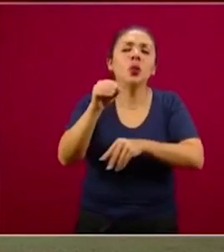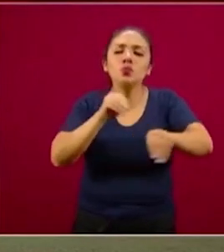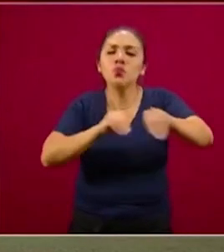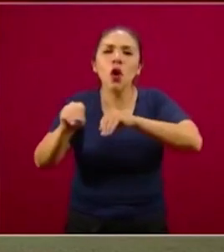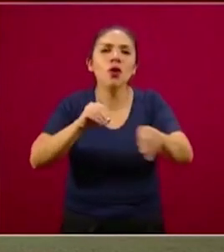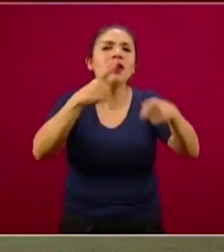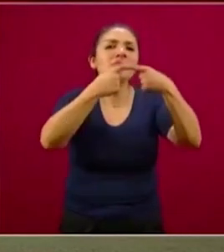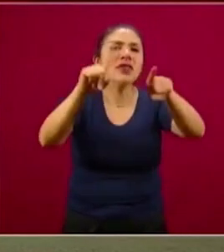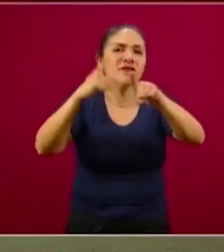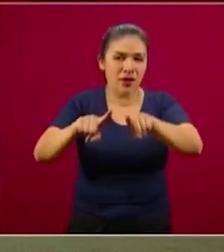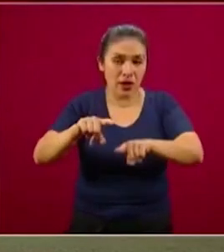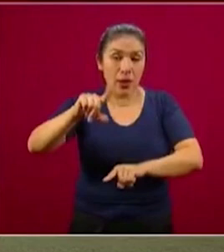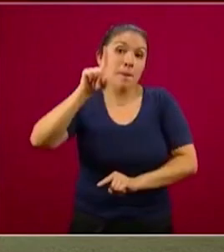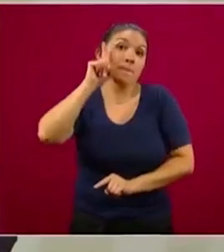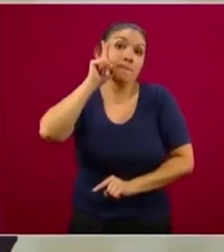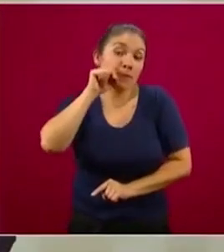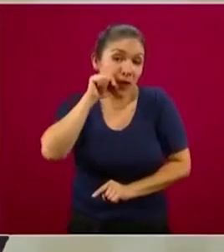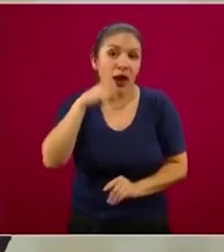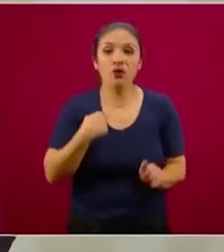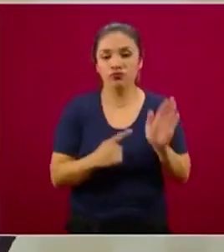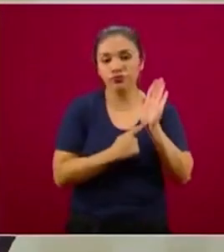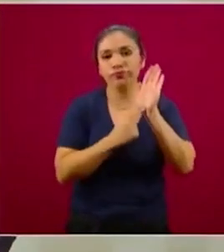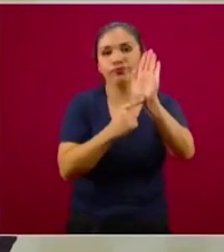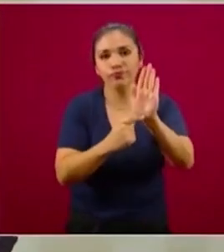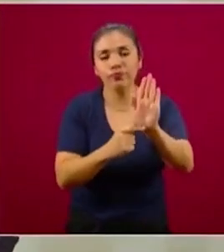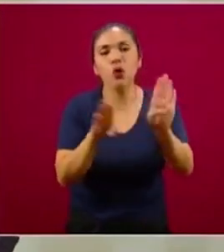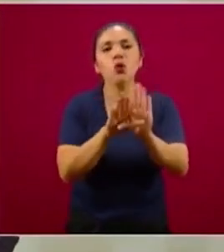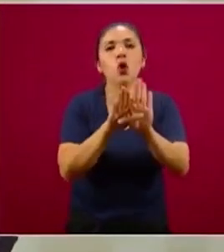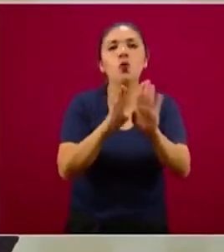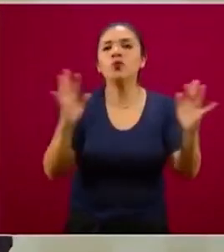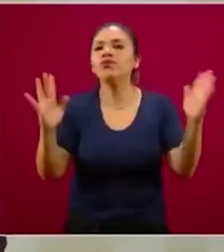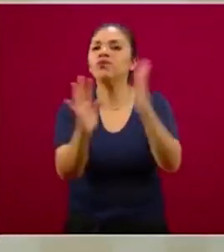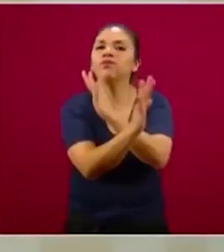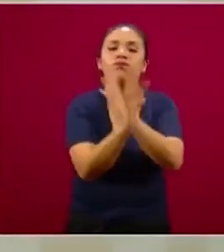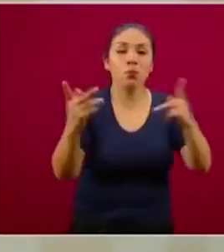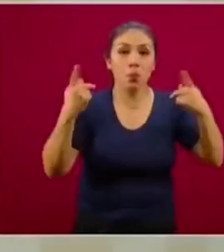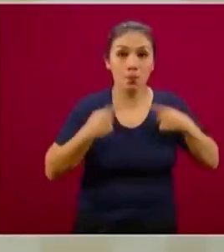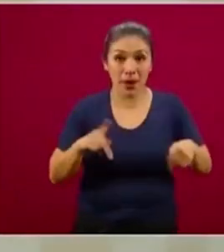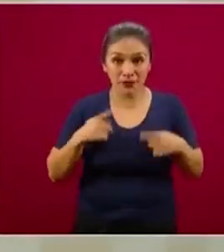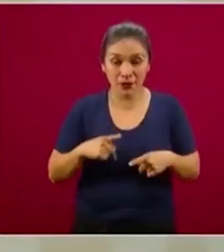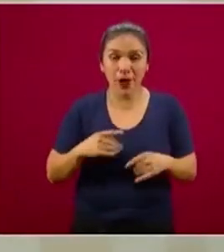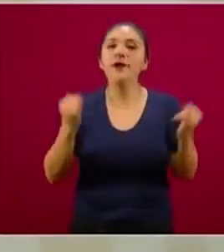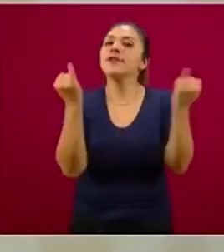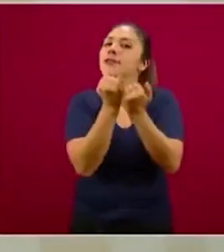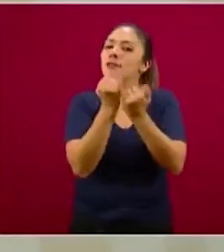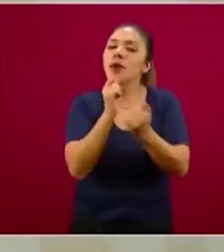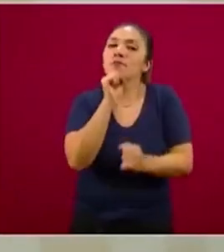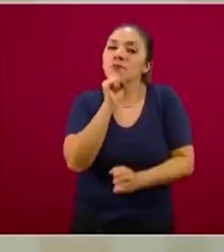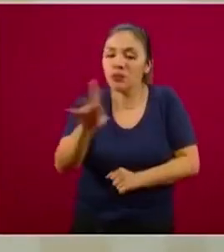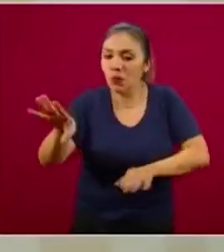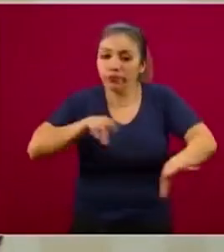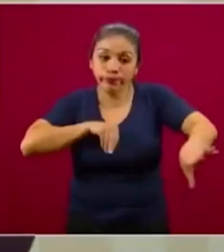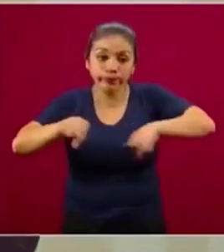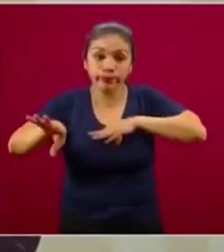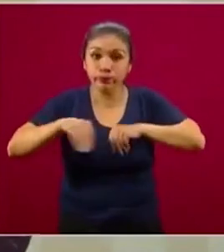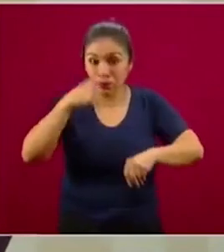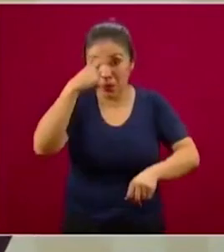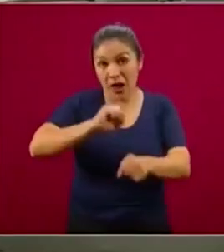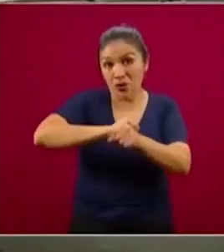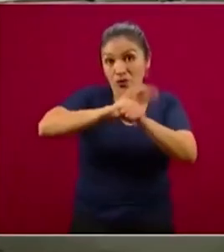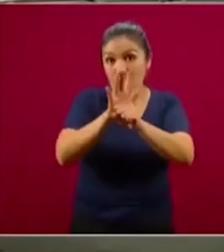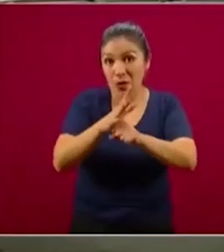presentar la estadística de movilidad, también la curva epidémica en algunos estados habrá reducido